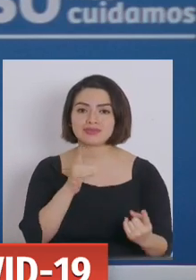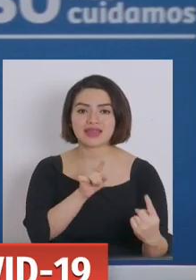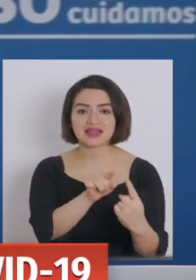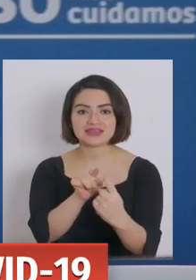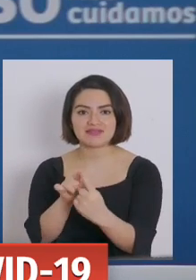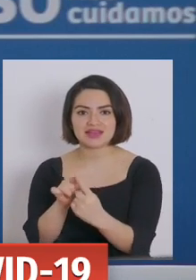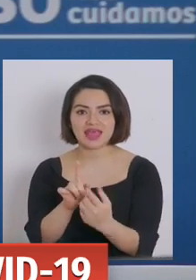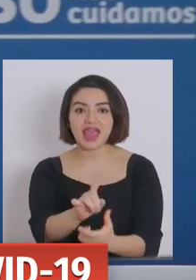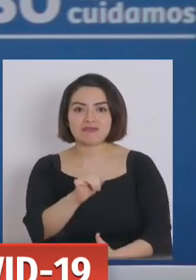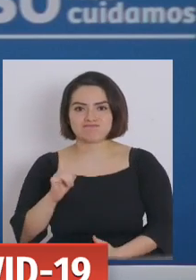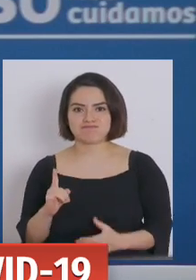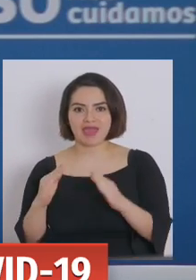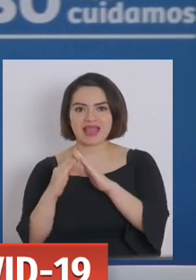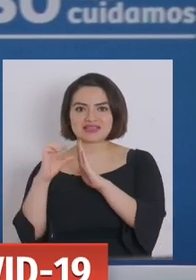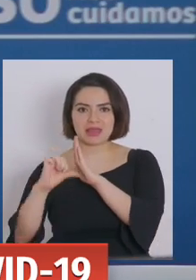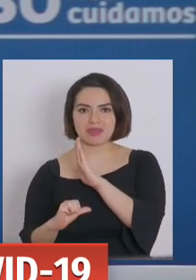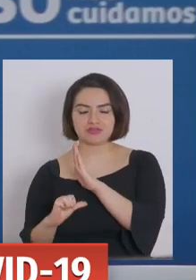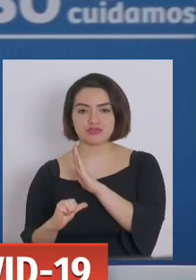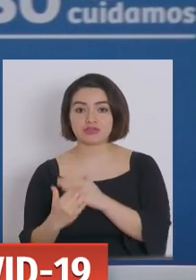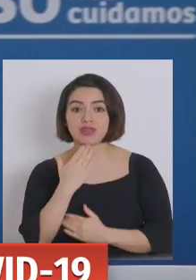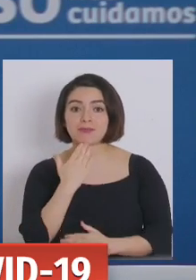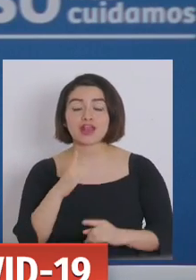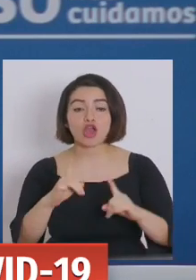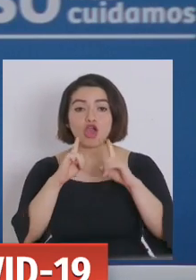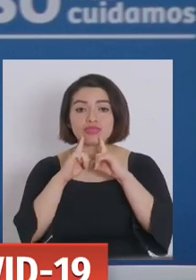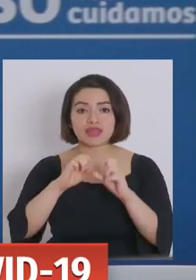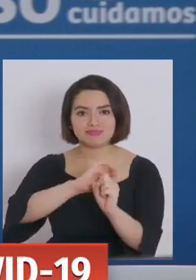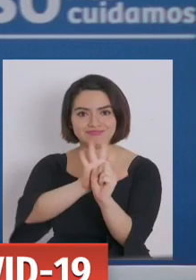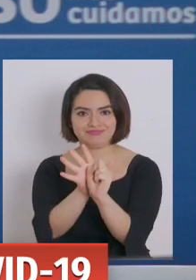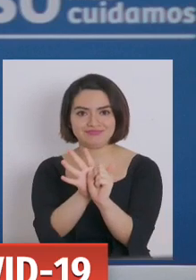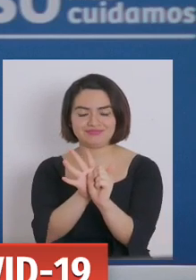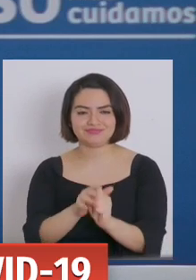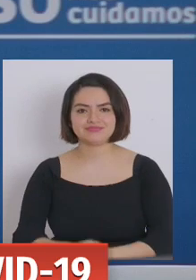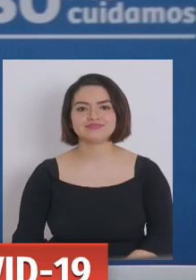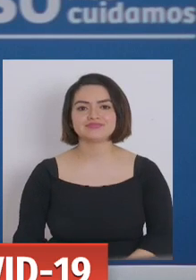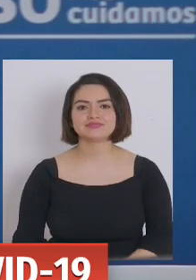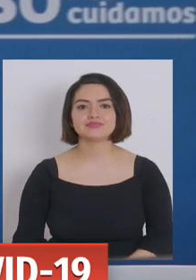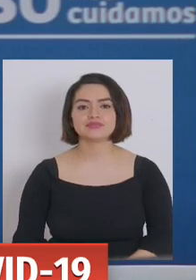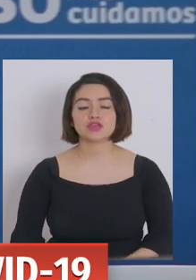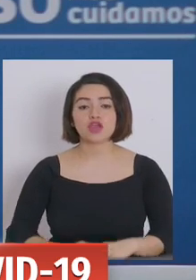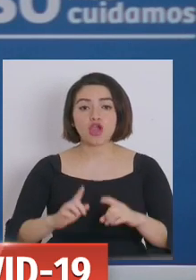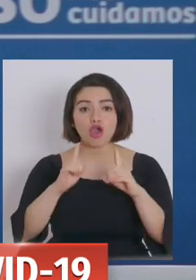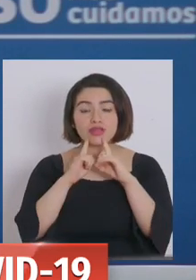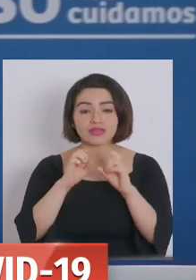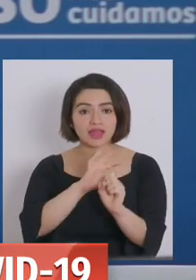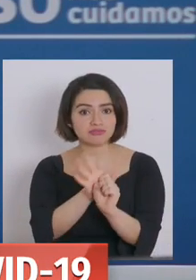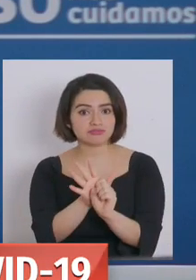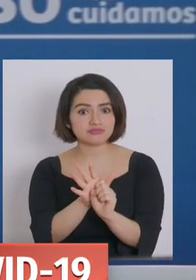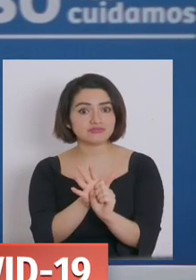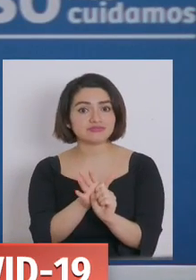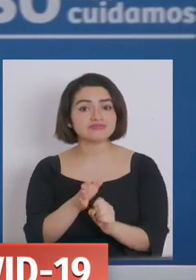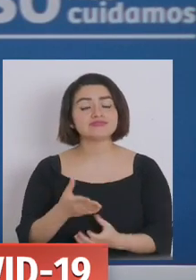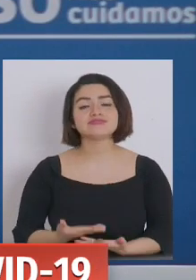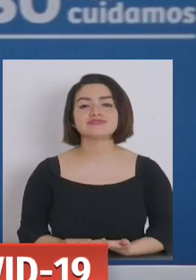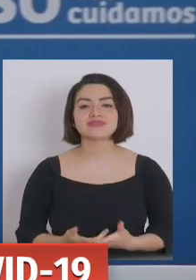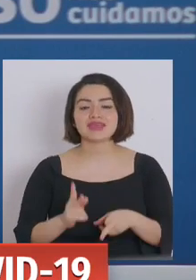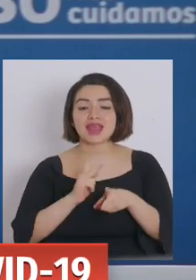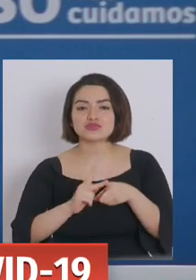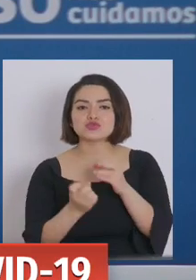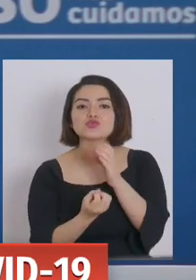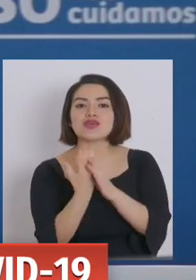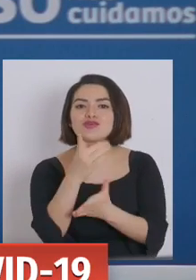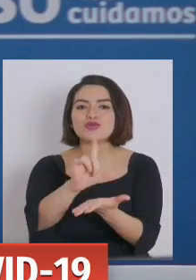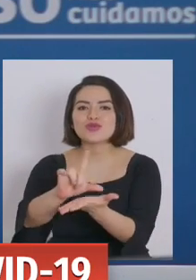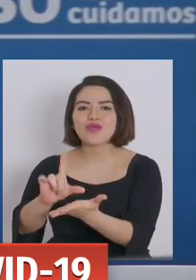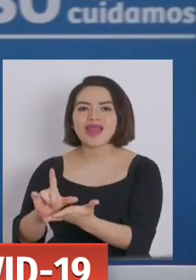residencias sanitarias. Y acerca de las residencias sanitarias y del uso que estas han tenido y la creación de nuevas